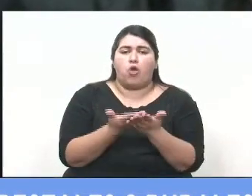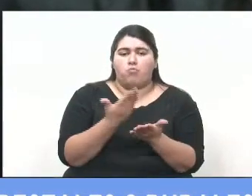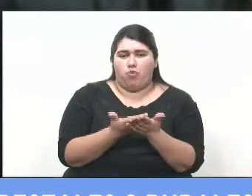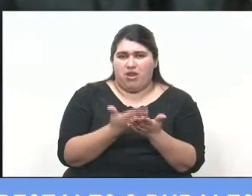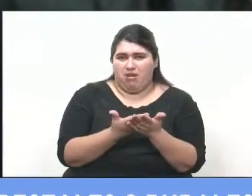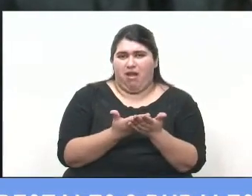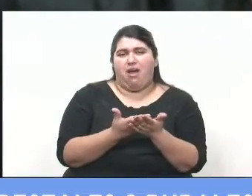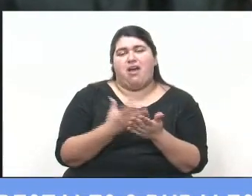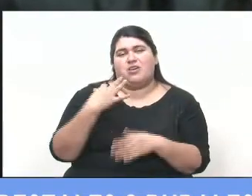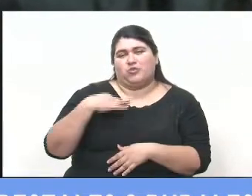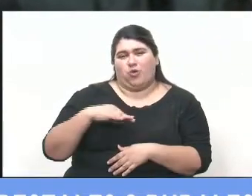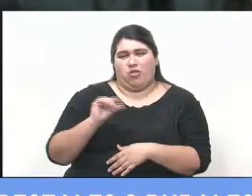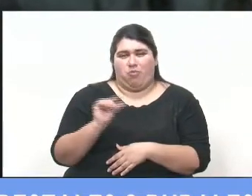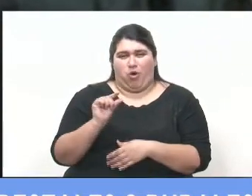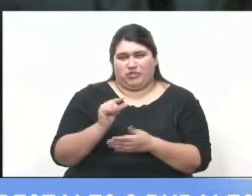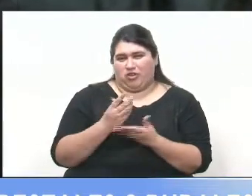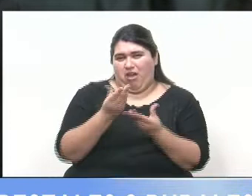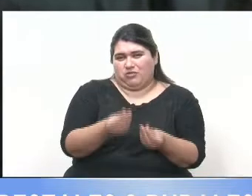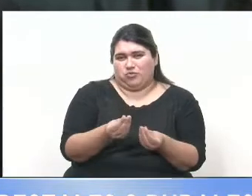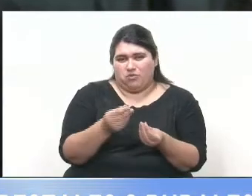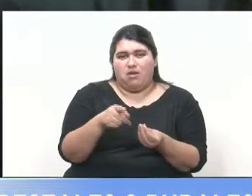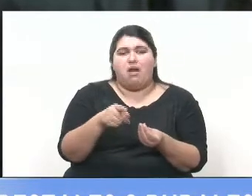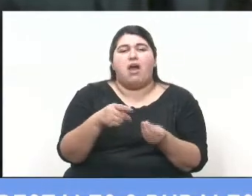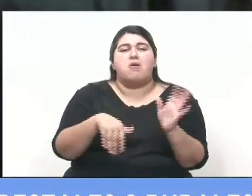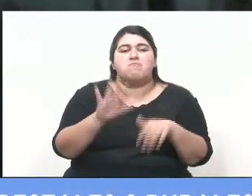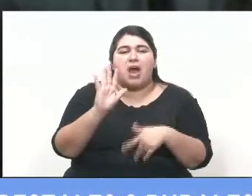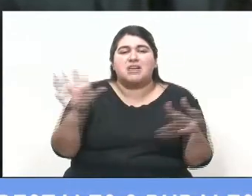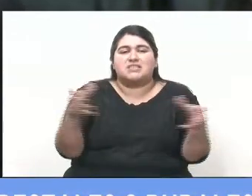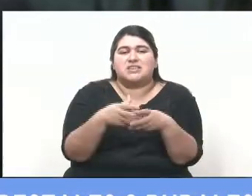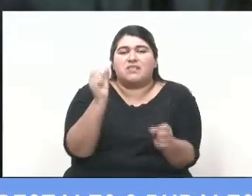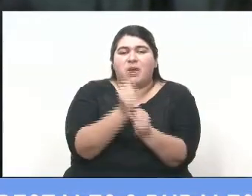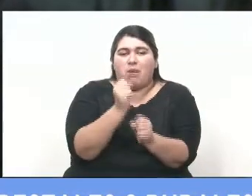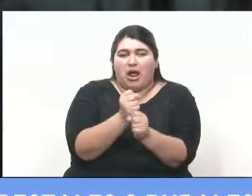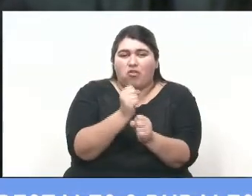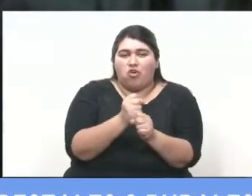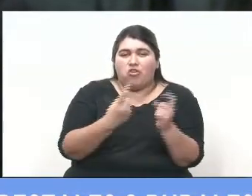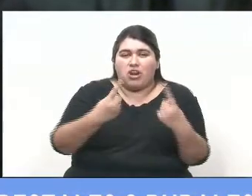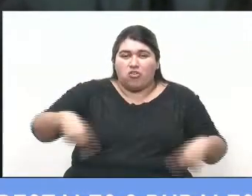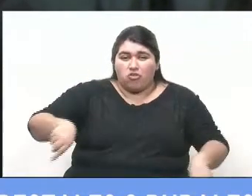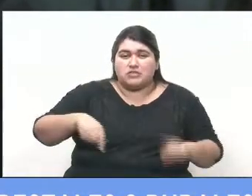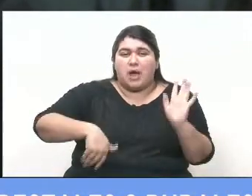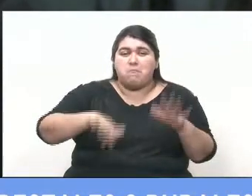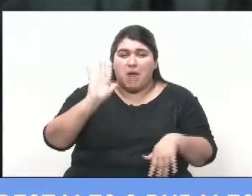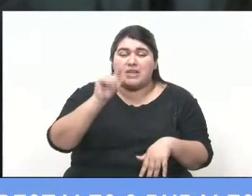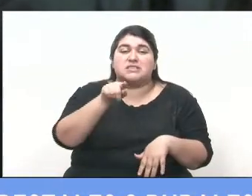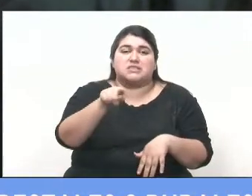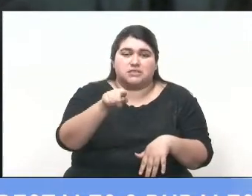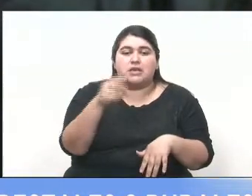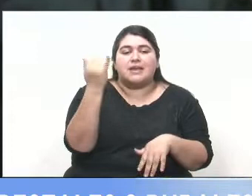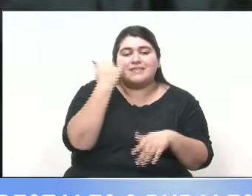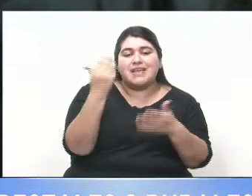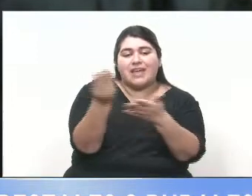previsional diferencial, como dije, para los trabajadores que se desempeñen o que se hayan desempeñado como